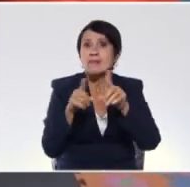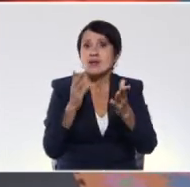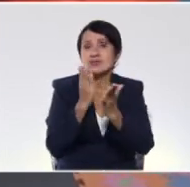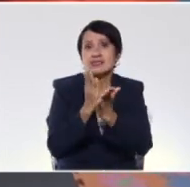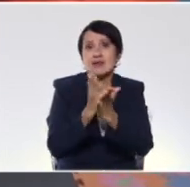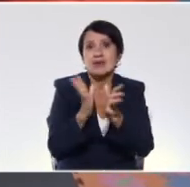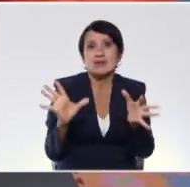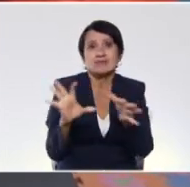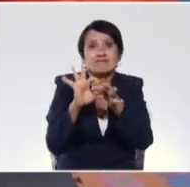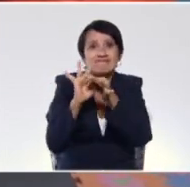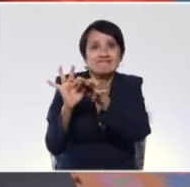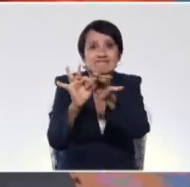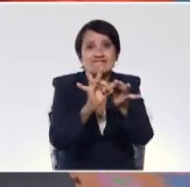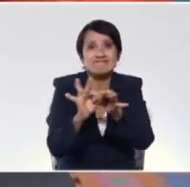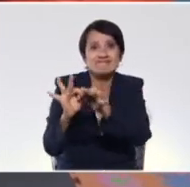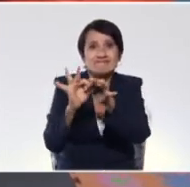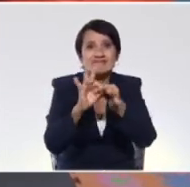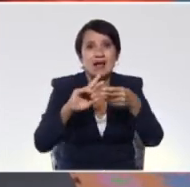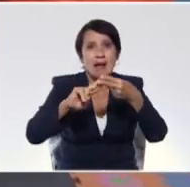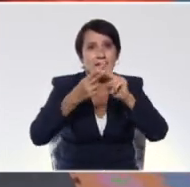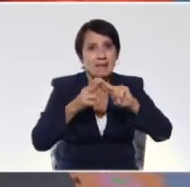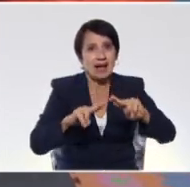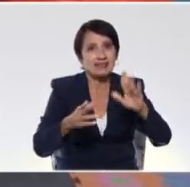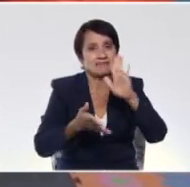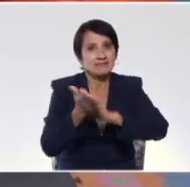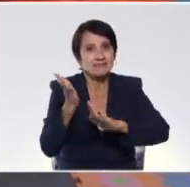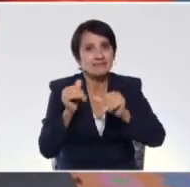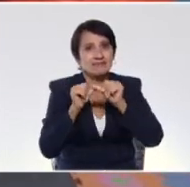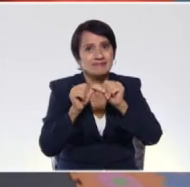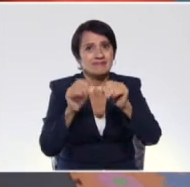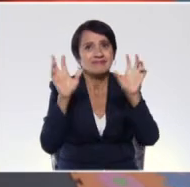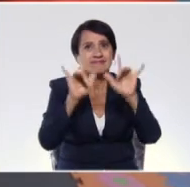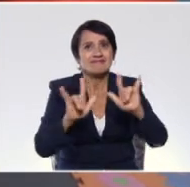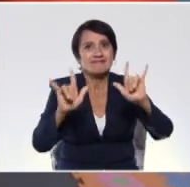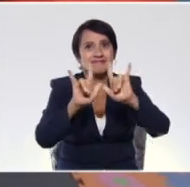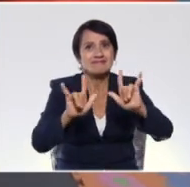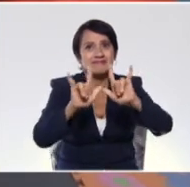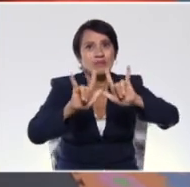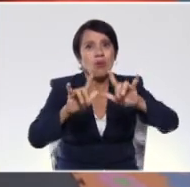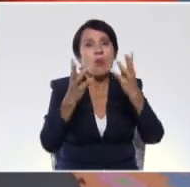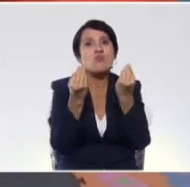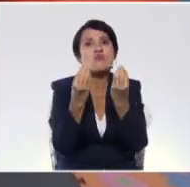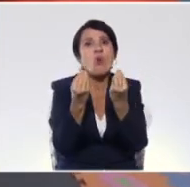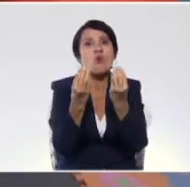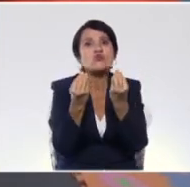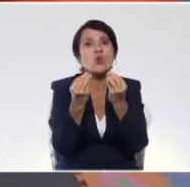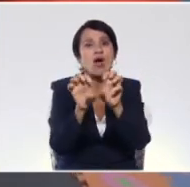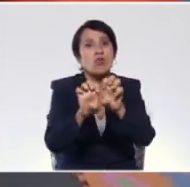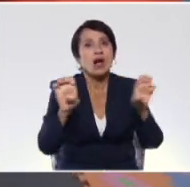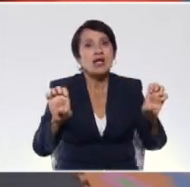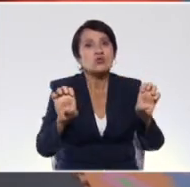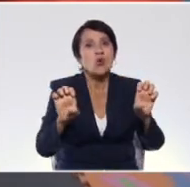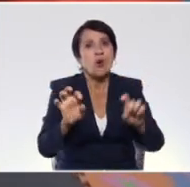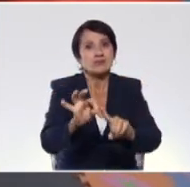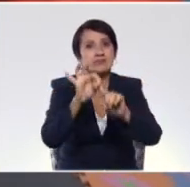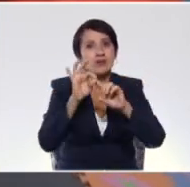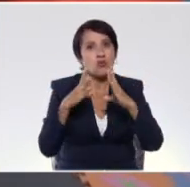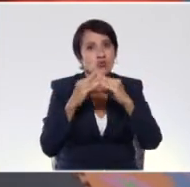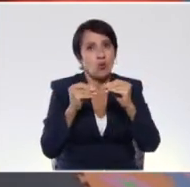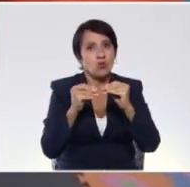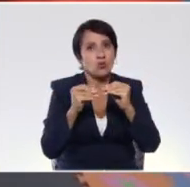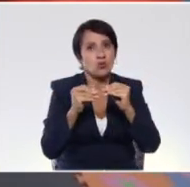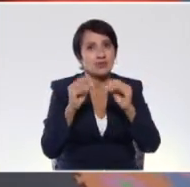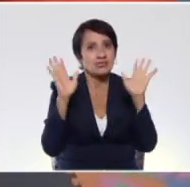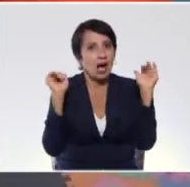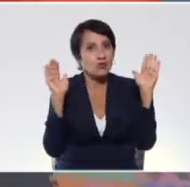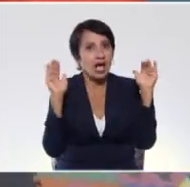y cuando estemos unidos y en paz podemos salir adelante. Se les quiere mucho su maestra de educación inicial, Esther Cabrera.